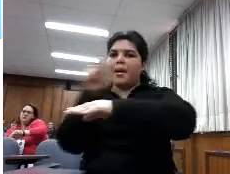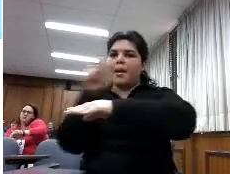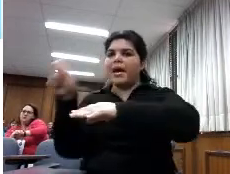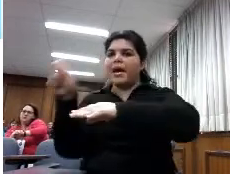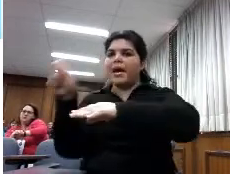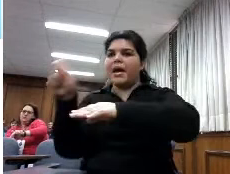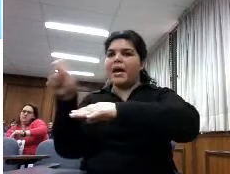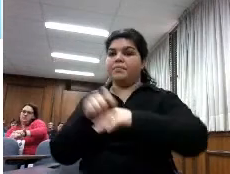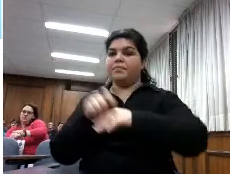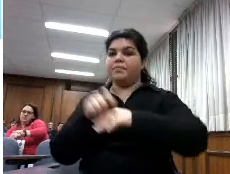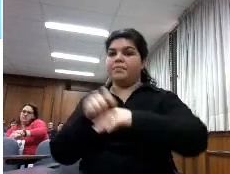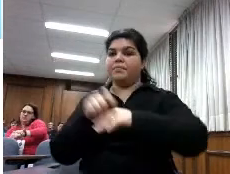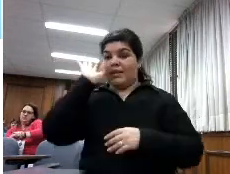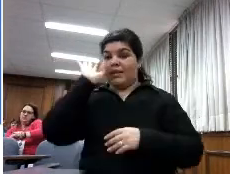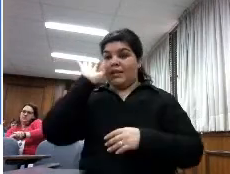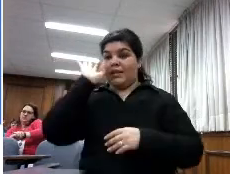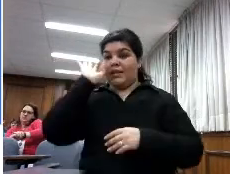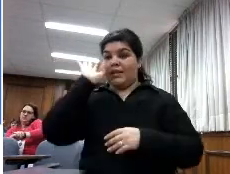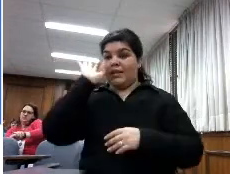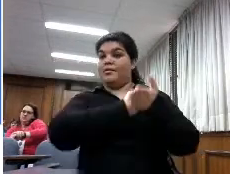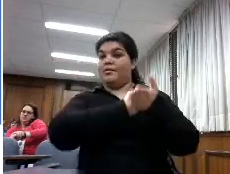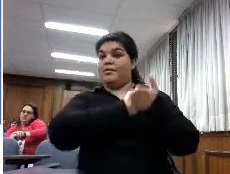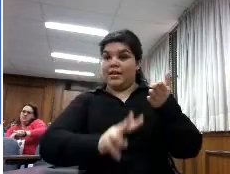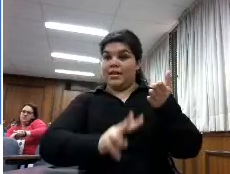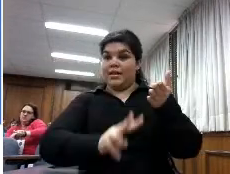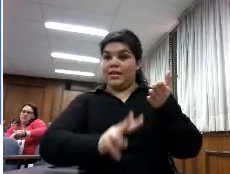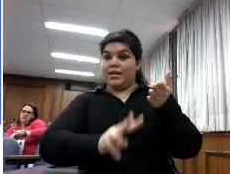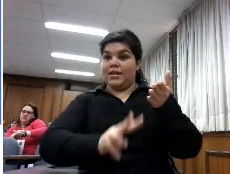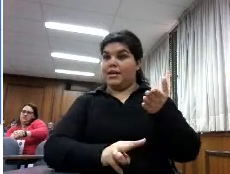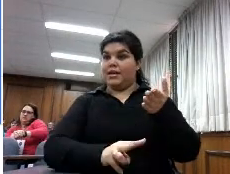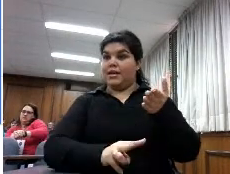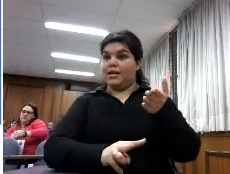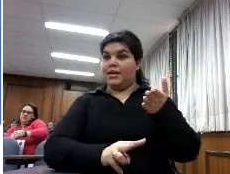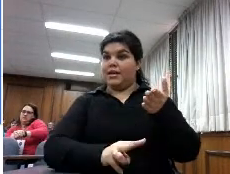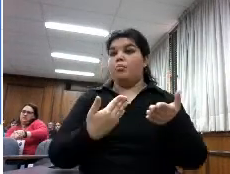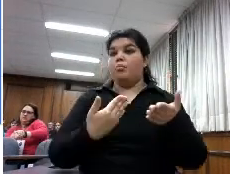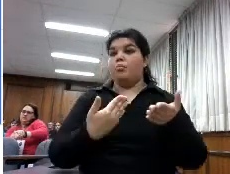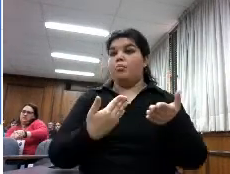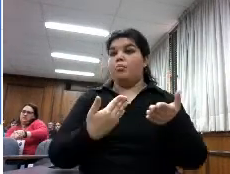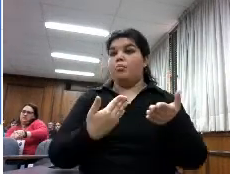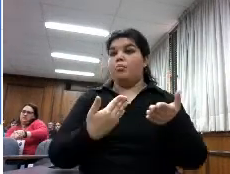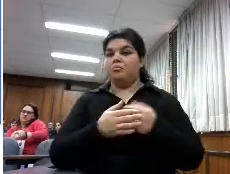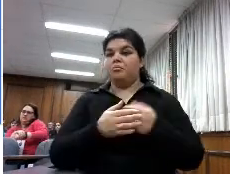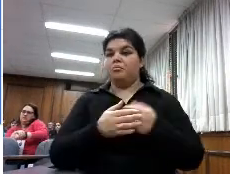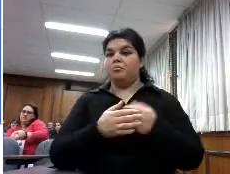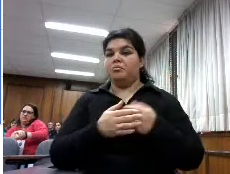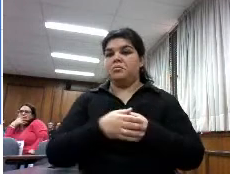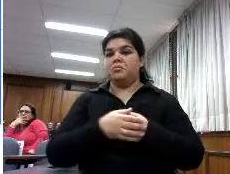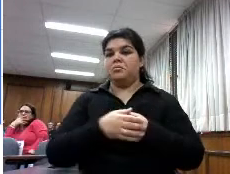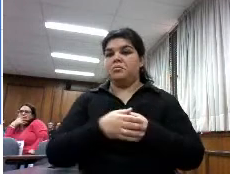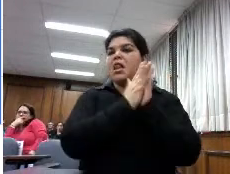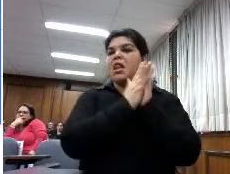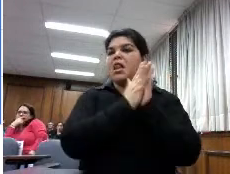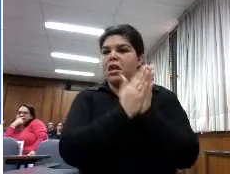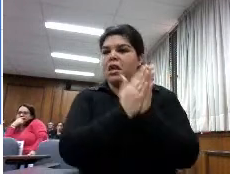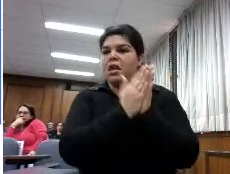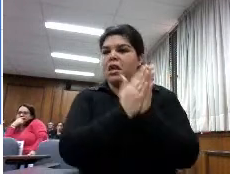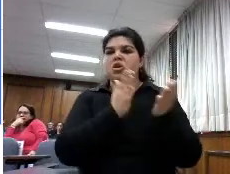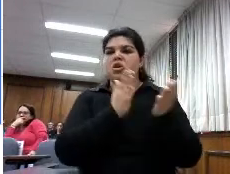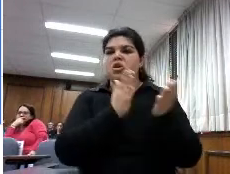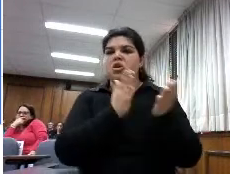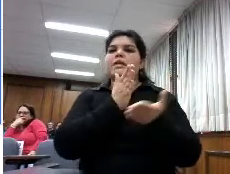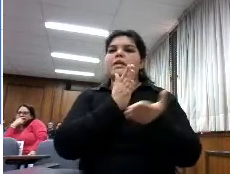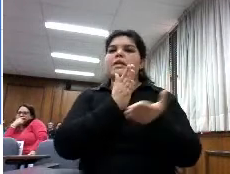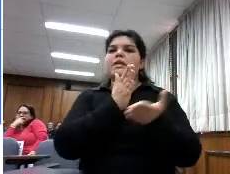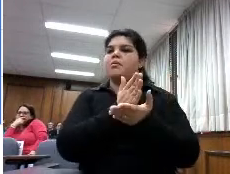decía Paul Auster esto lo cuento en mi último libro de libros y lectores en la literatura y en las artes siempre dejamos o tenemos